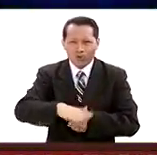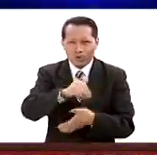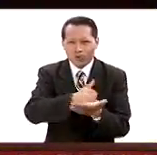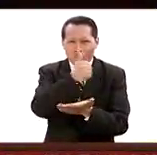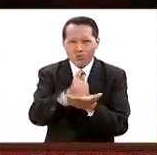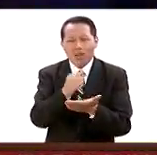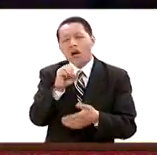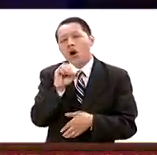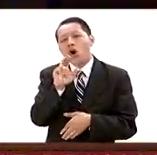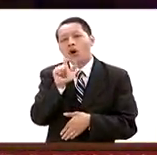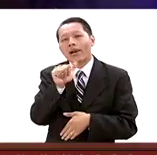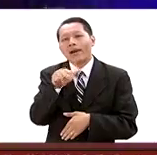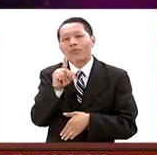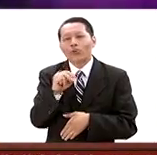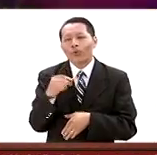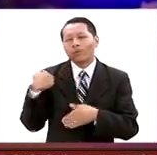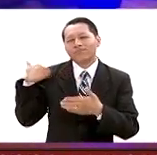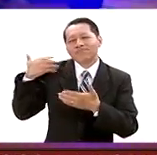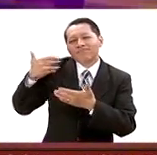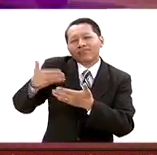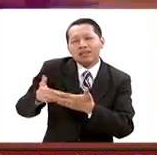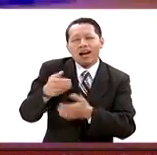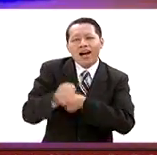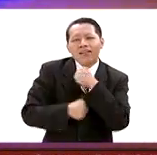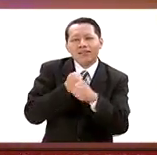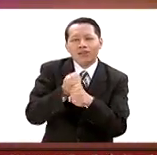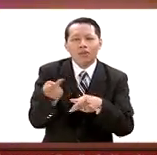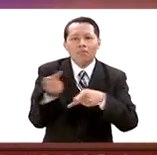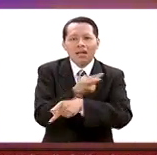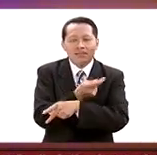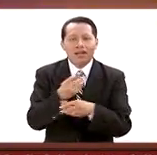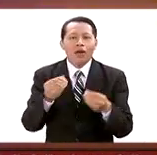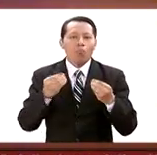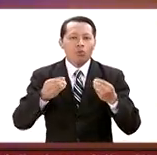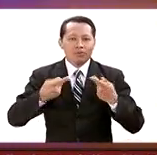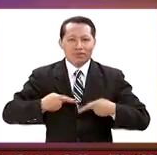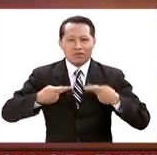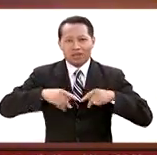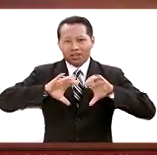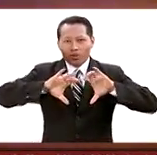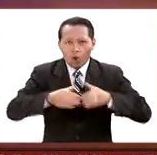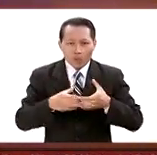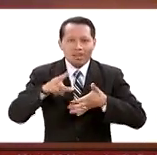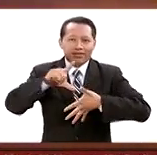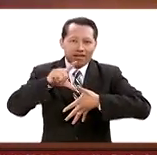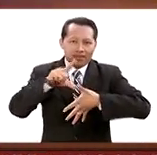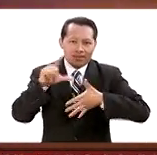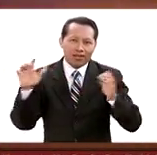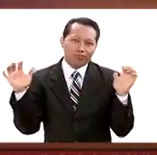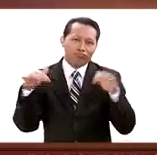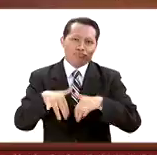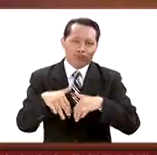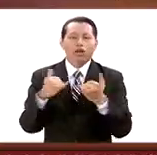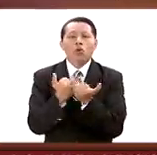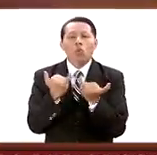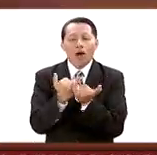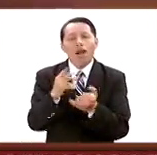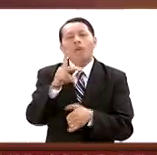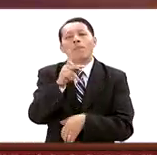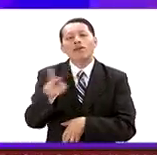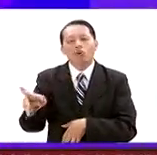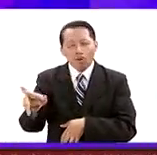ha sido en los últimos años un importante magneto de muchas comunidades latinas, también puertorriqueñas,